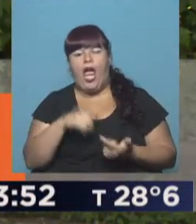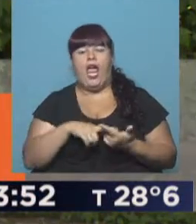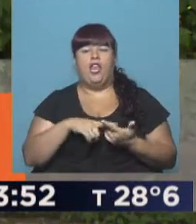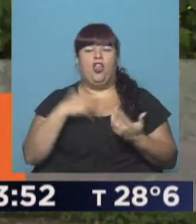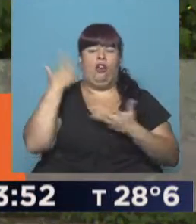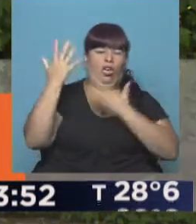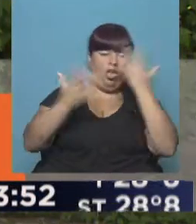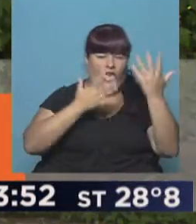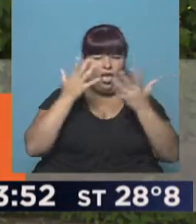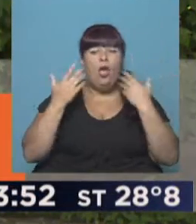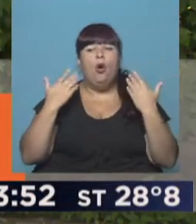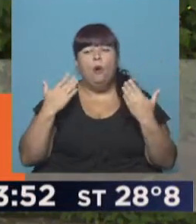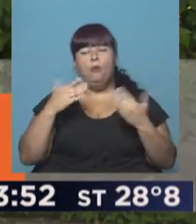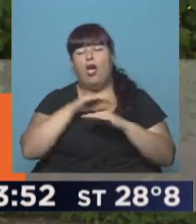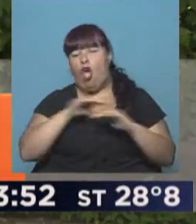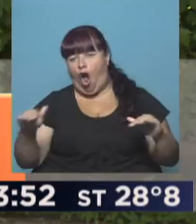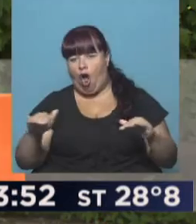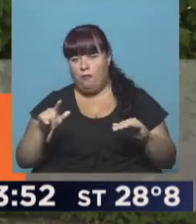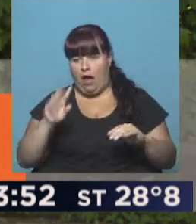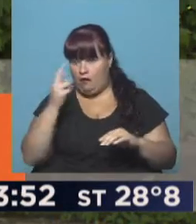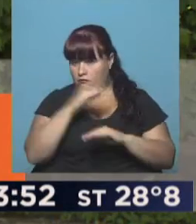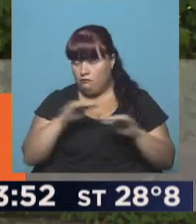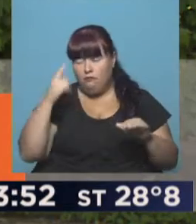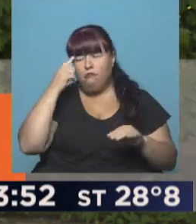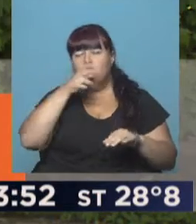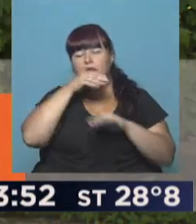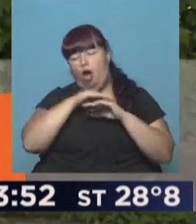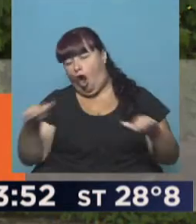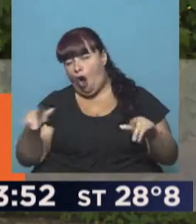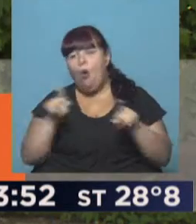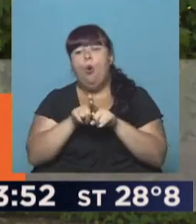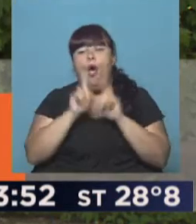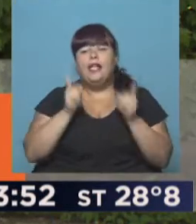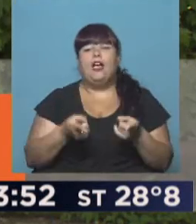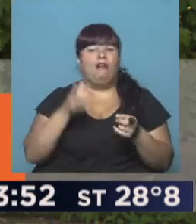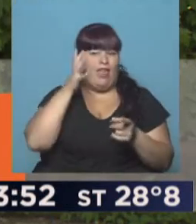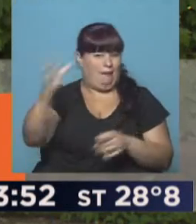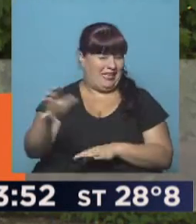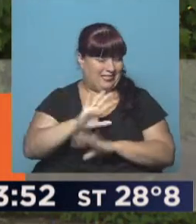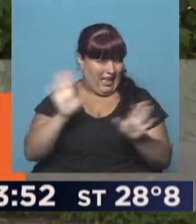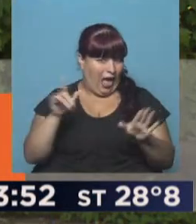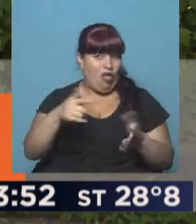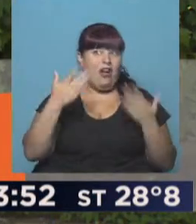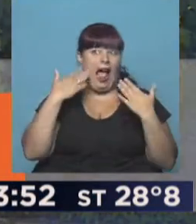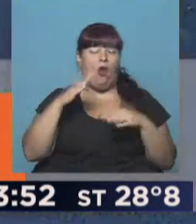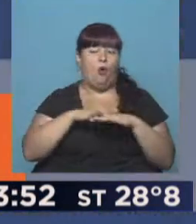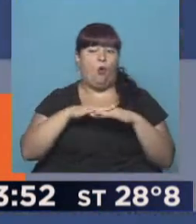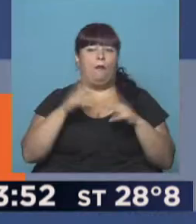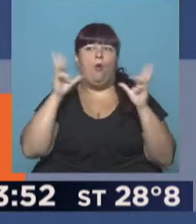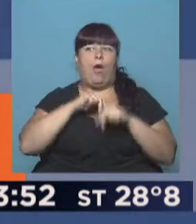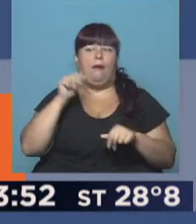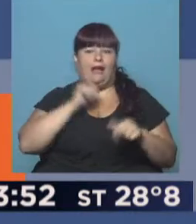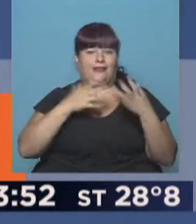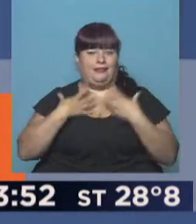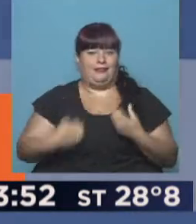estado de confusión y podemos llegar al coma. Es decir, podemos llegar a la pérdida de conocimiento como un extremo de esta pérdida o de que no